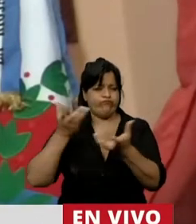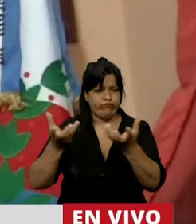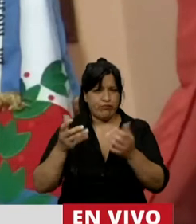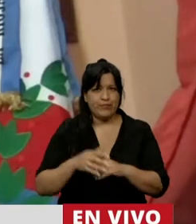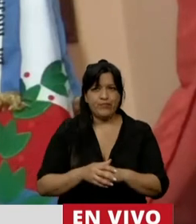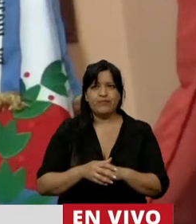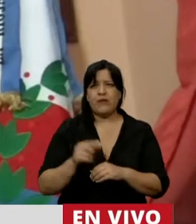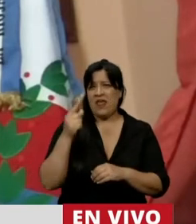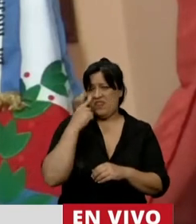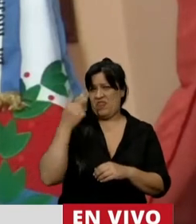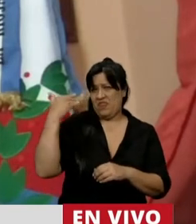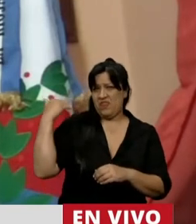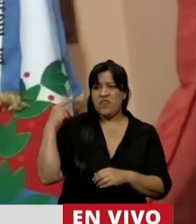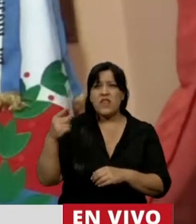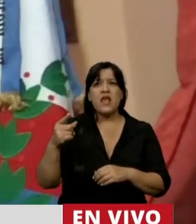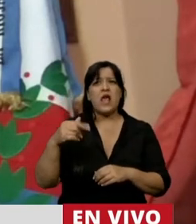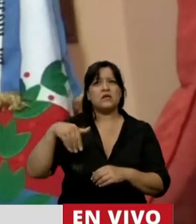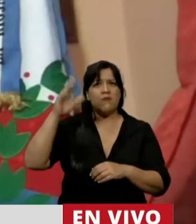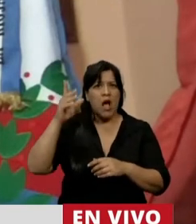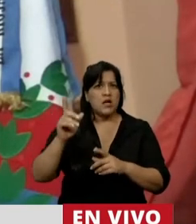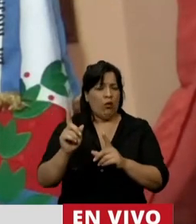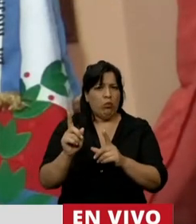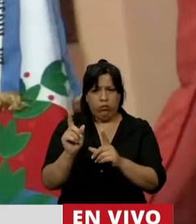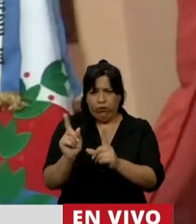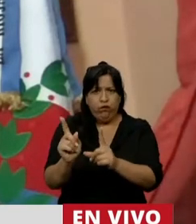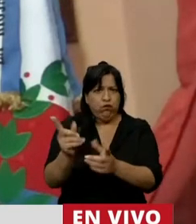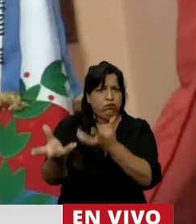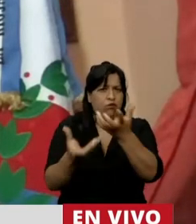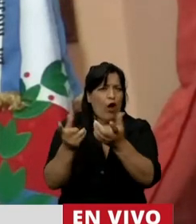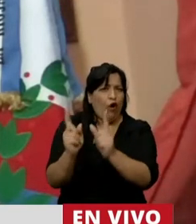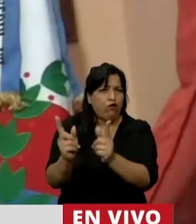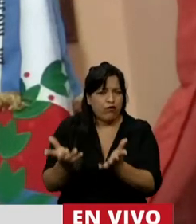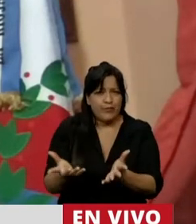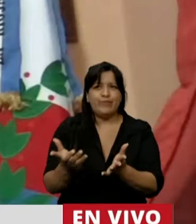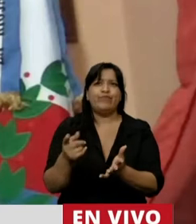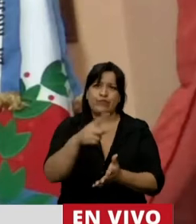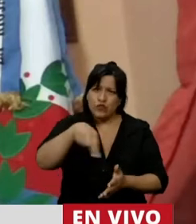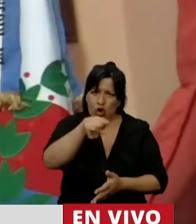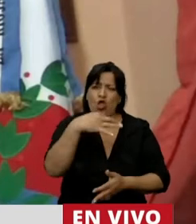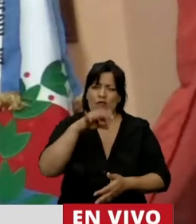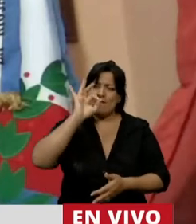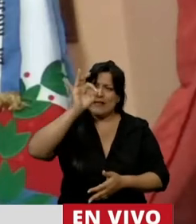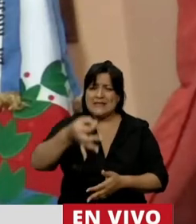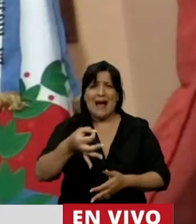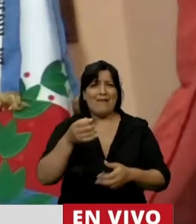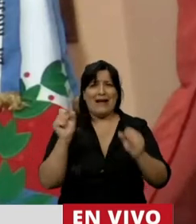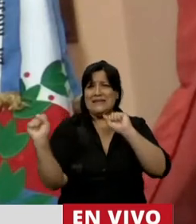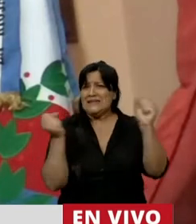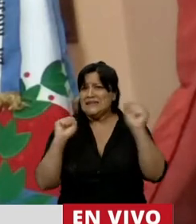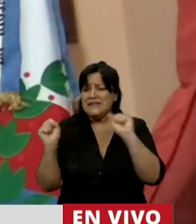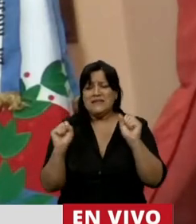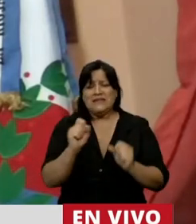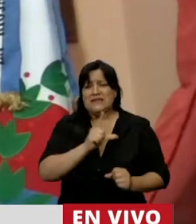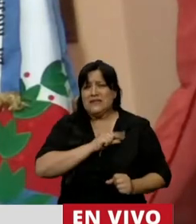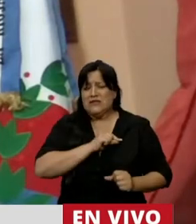hasta hace unos pocos días atrás aún tenía focos activos. Nadie debería desconocer la desesperación, la angustia y el